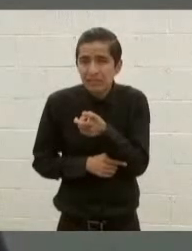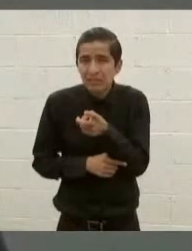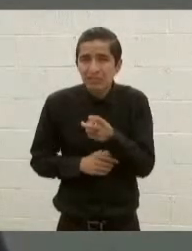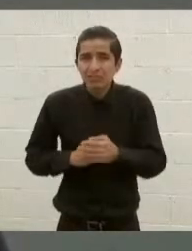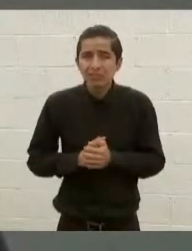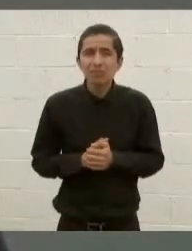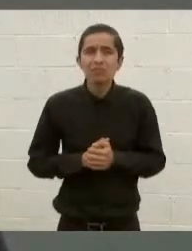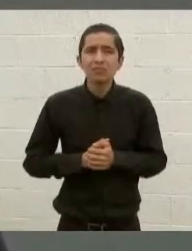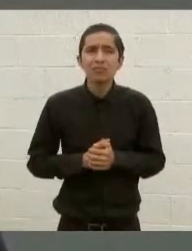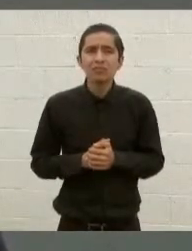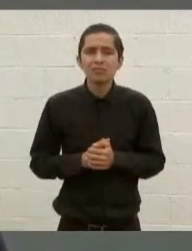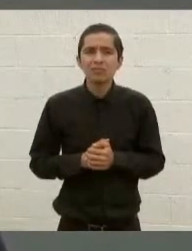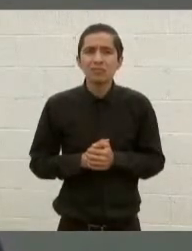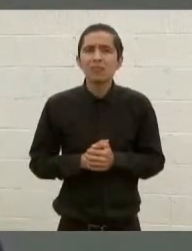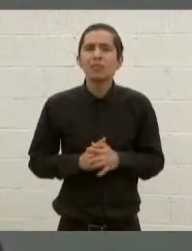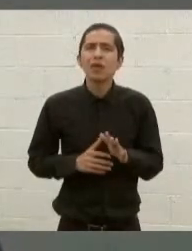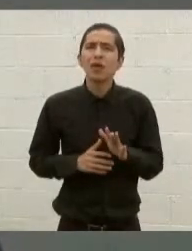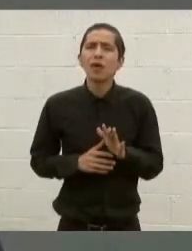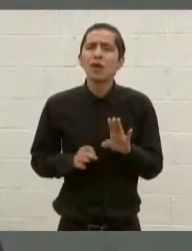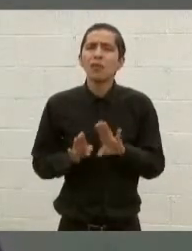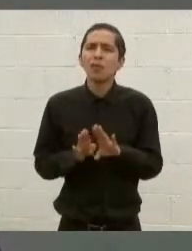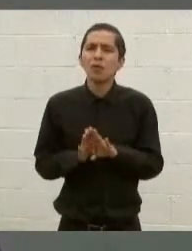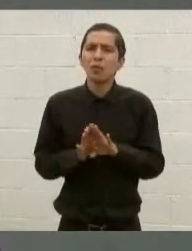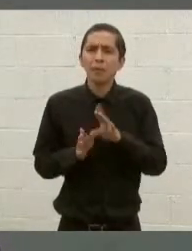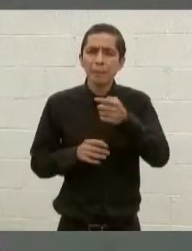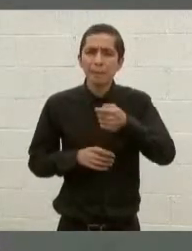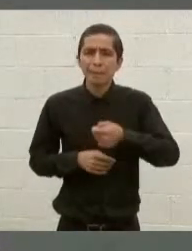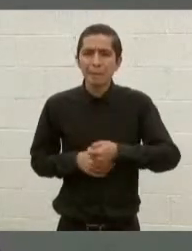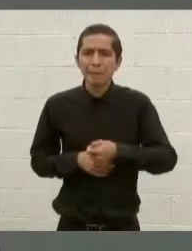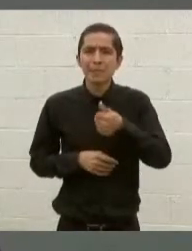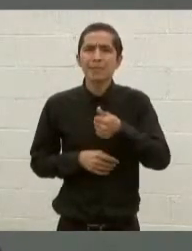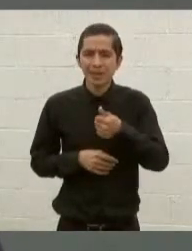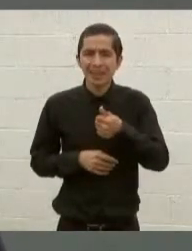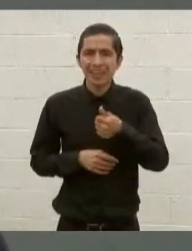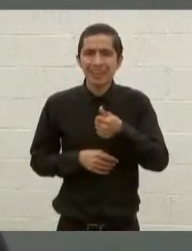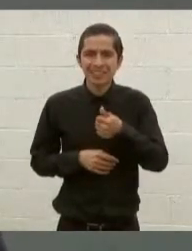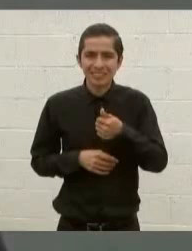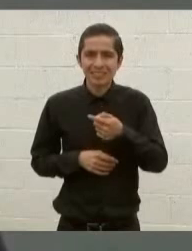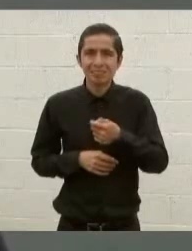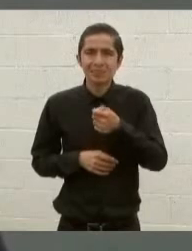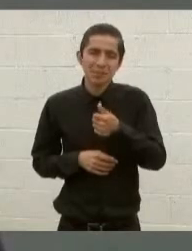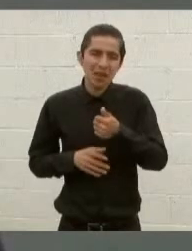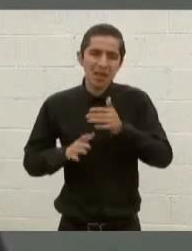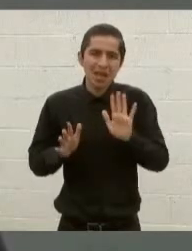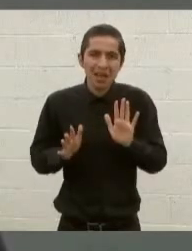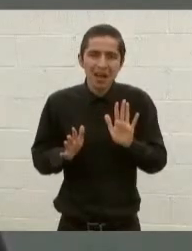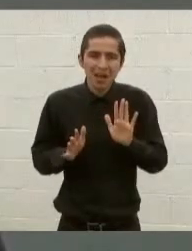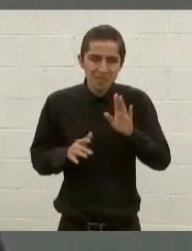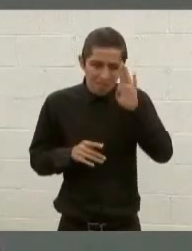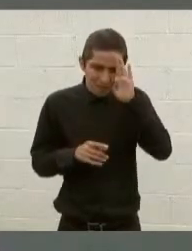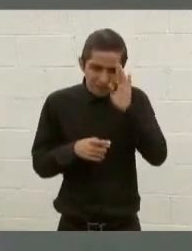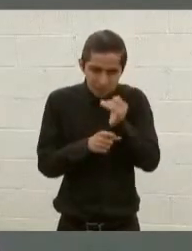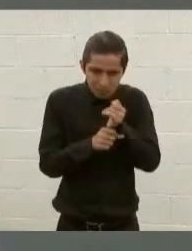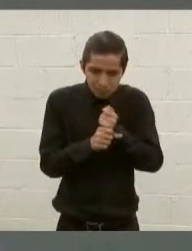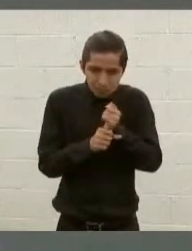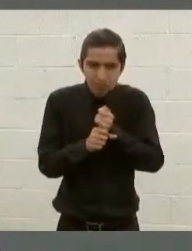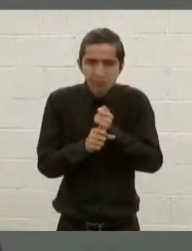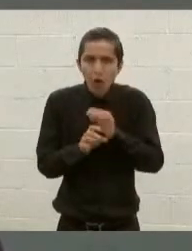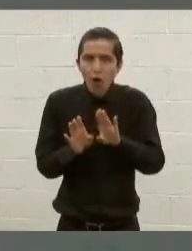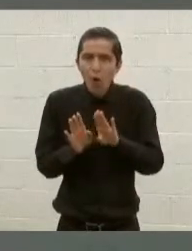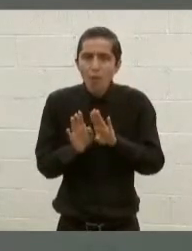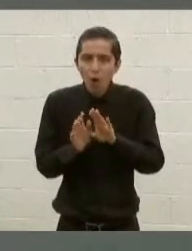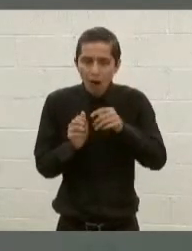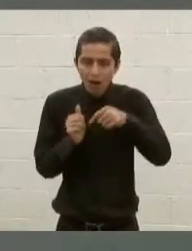primera y elemental hipótesis, detrás de este